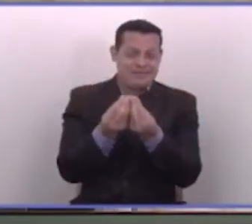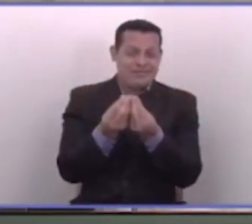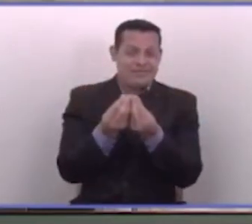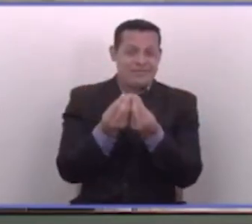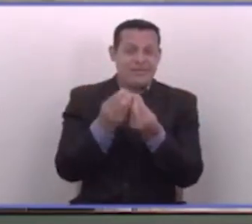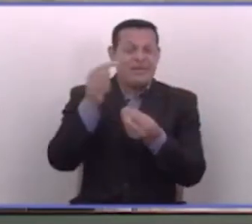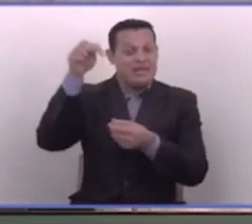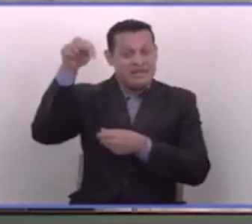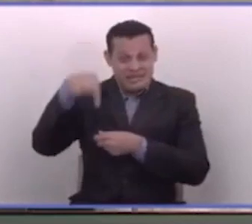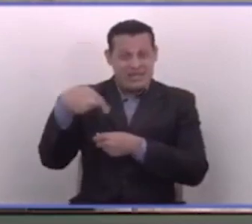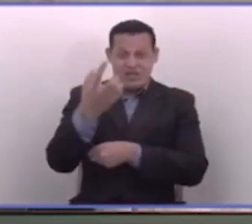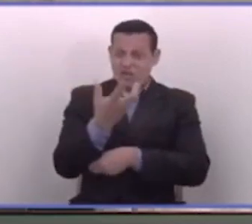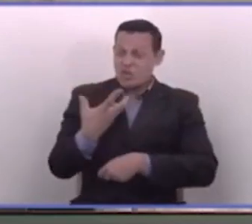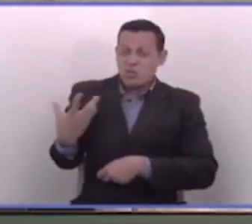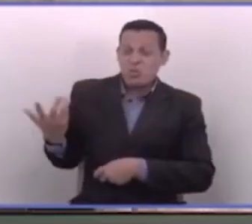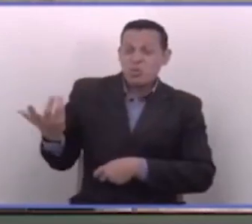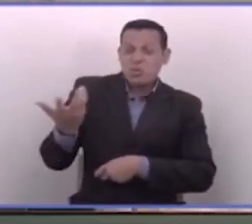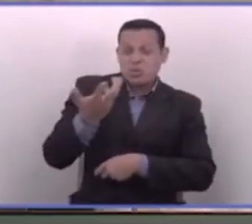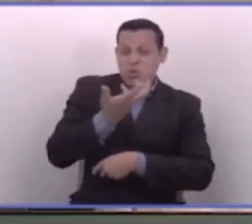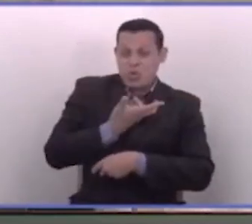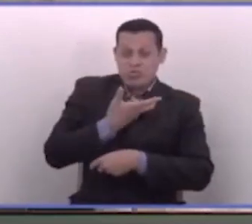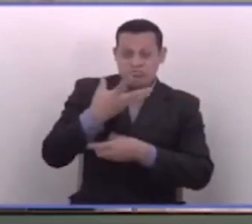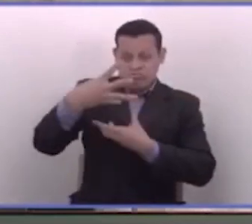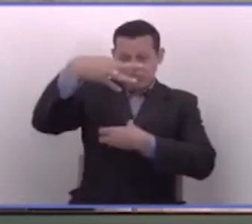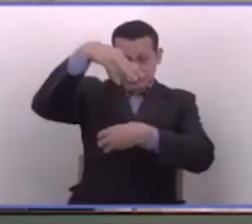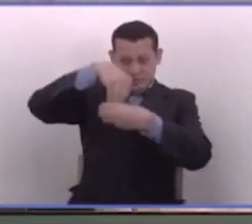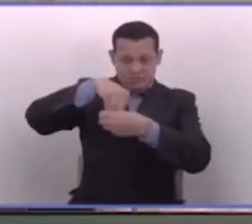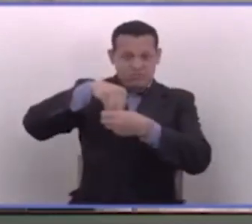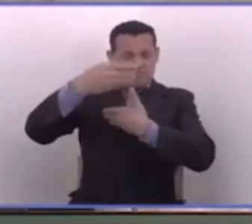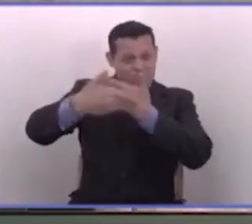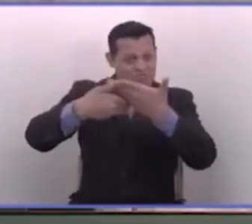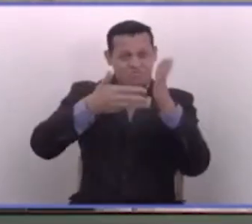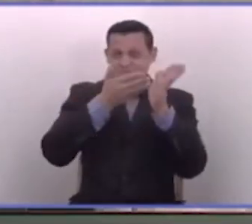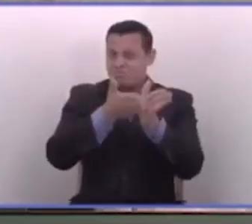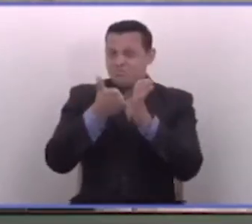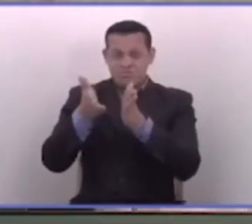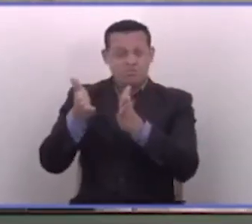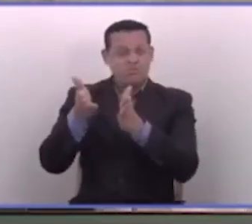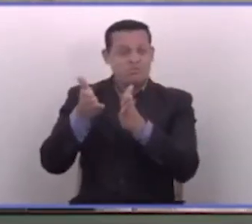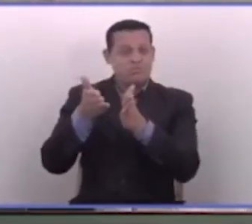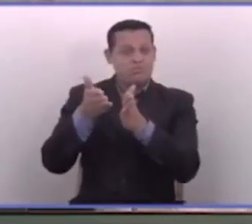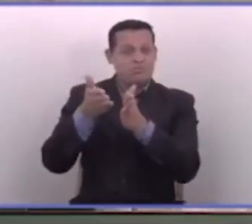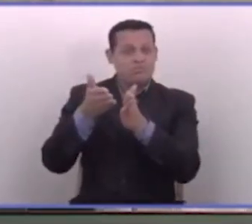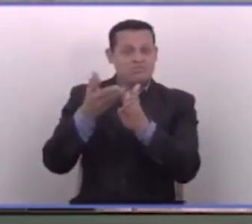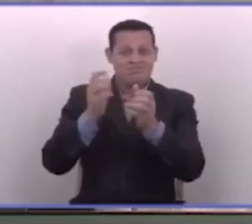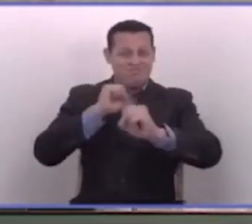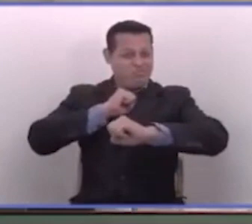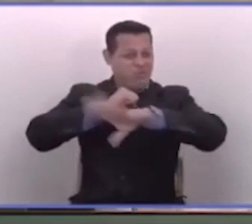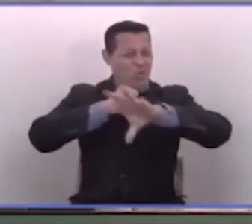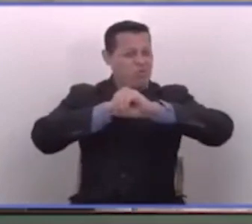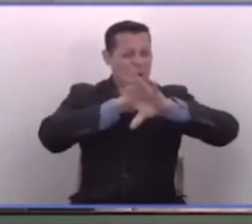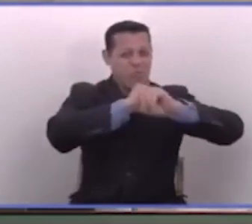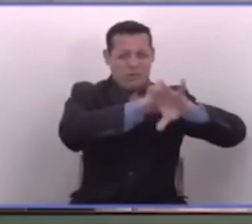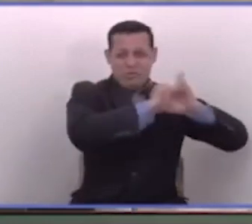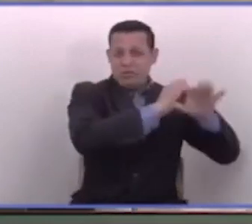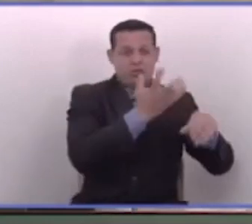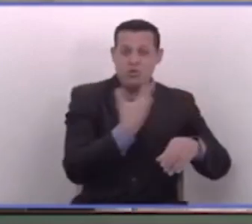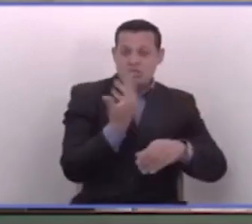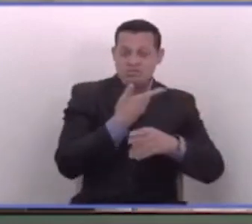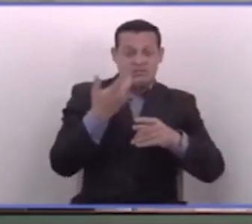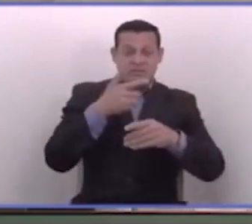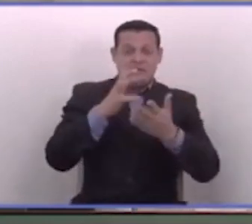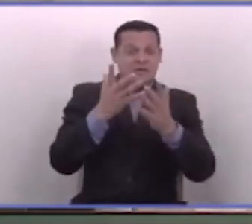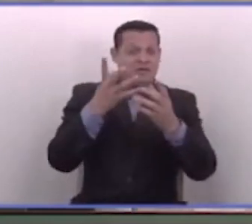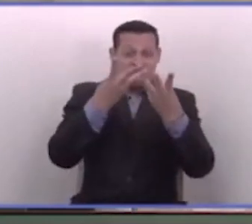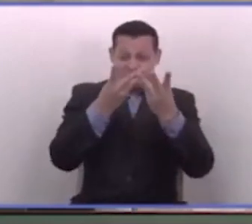Y aquí todos nos tenemos que someter a este tratamiento que obviamente va a ser invasivo. Pero no nos vamos a curar de